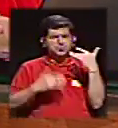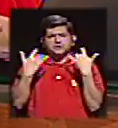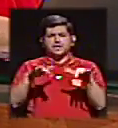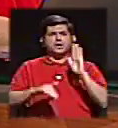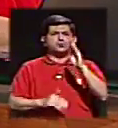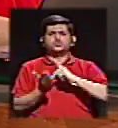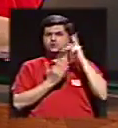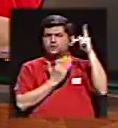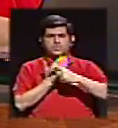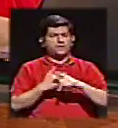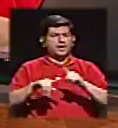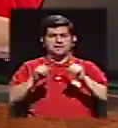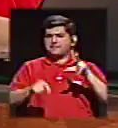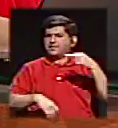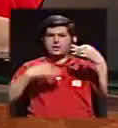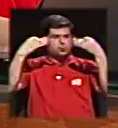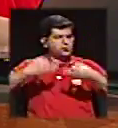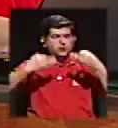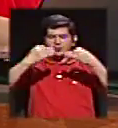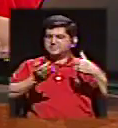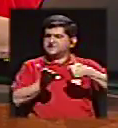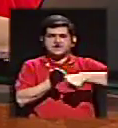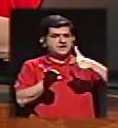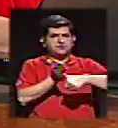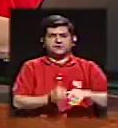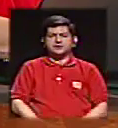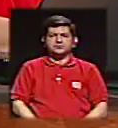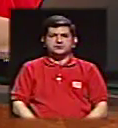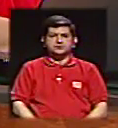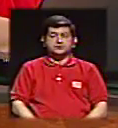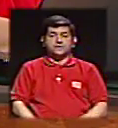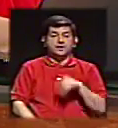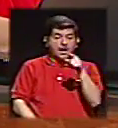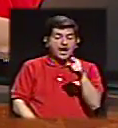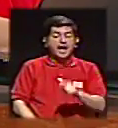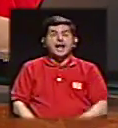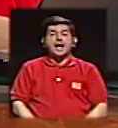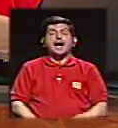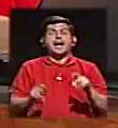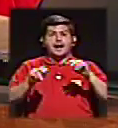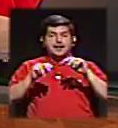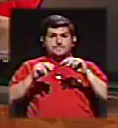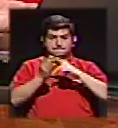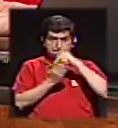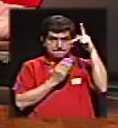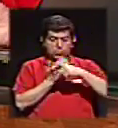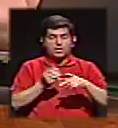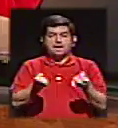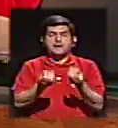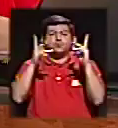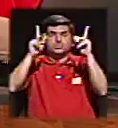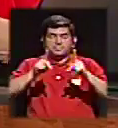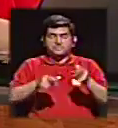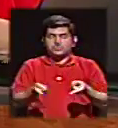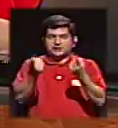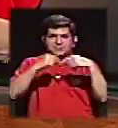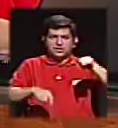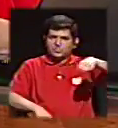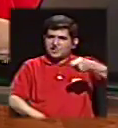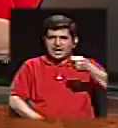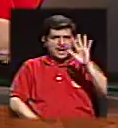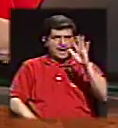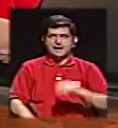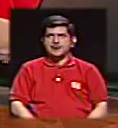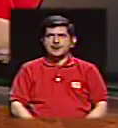tu programa, pero no es el que va a decidir la elección. Son los programas masivos que ve la gente que no viene a Canal 15.